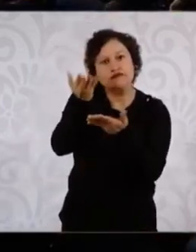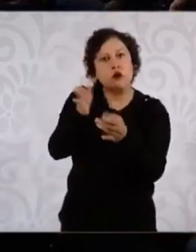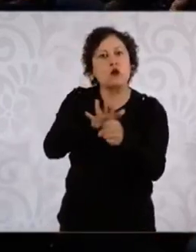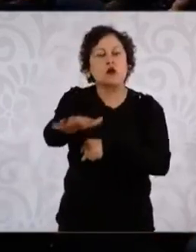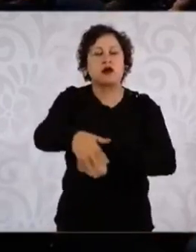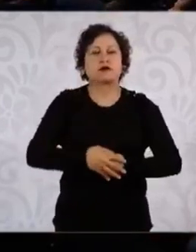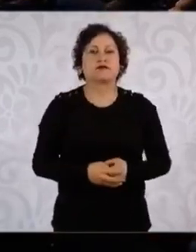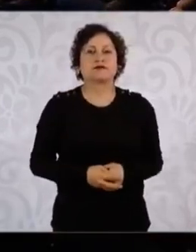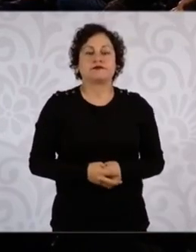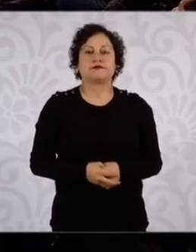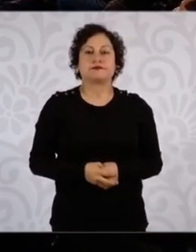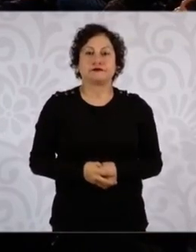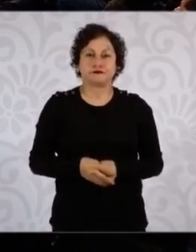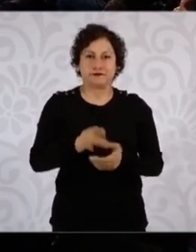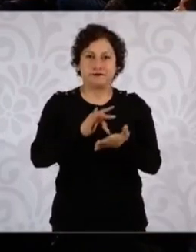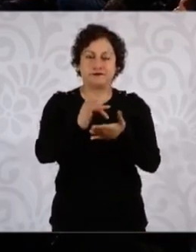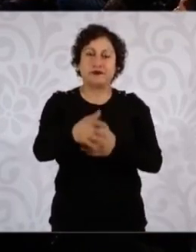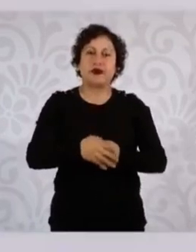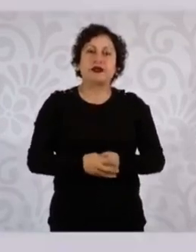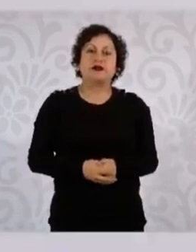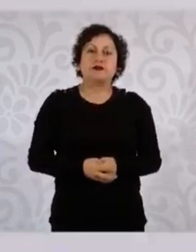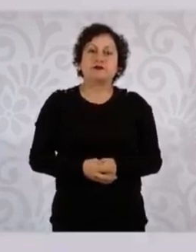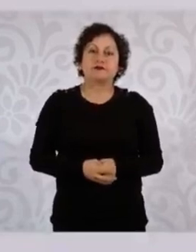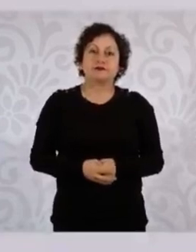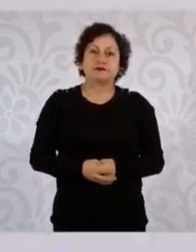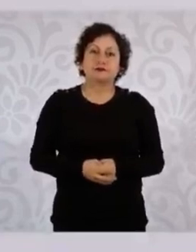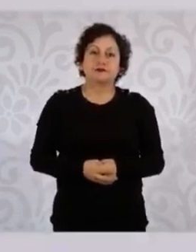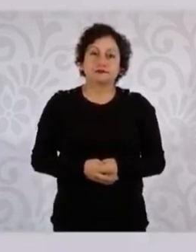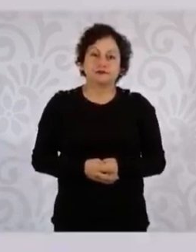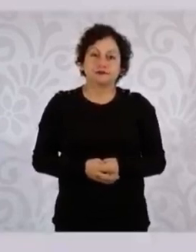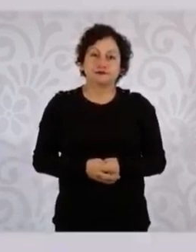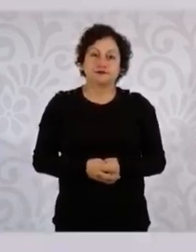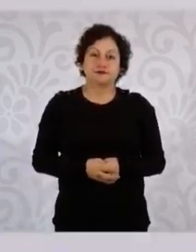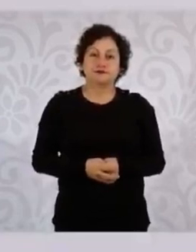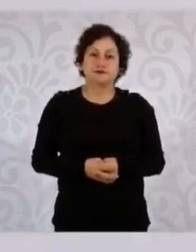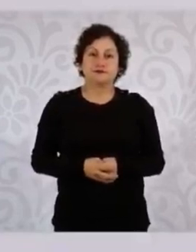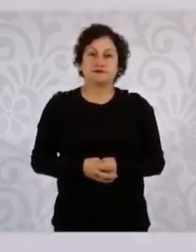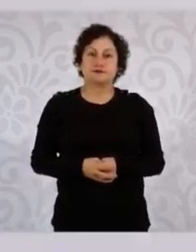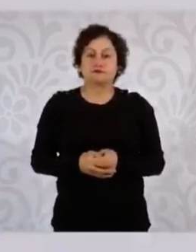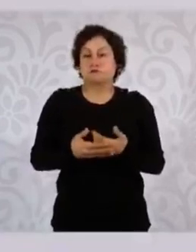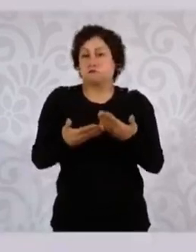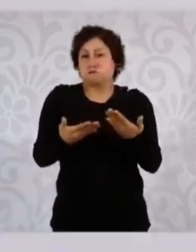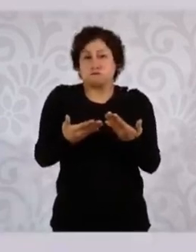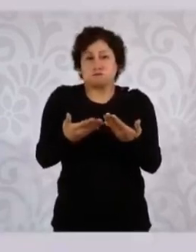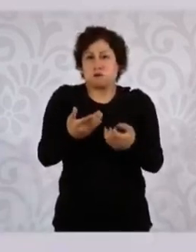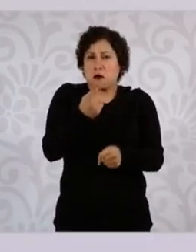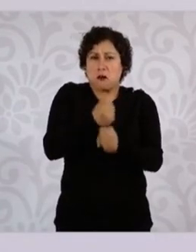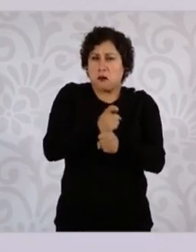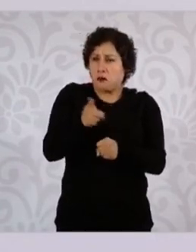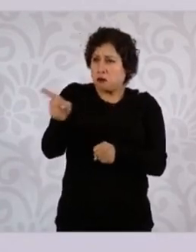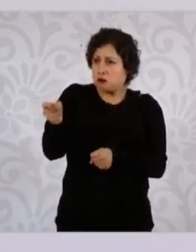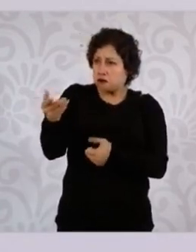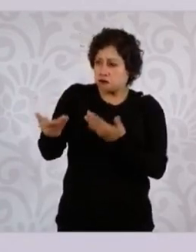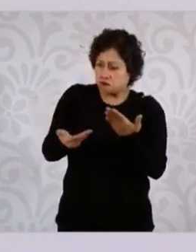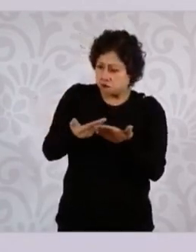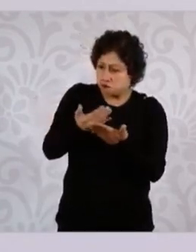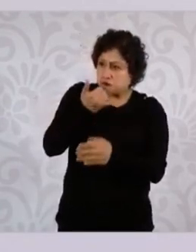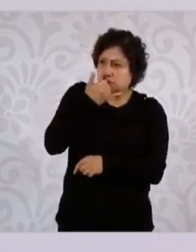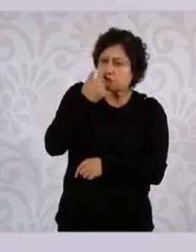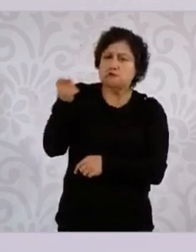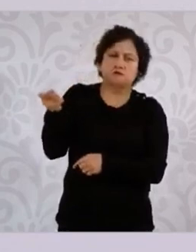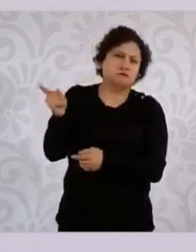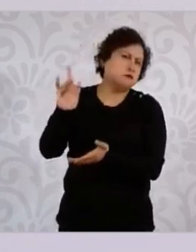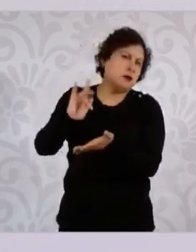Bueno, primero pues agradecer, porque siempre una disculpa es bien recibida. Y